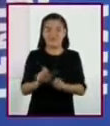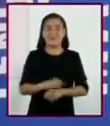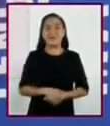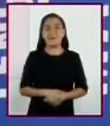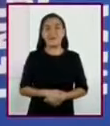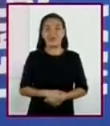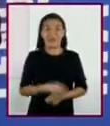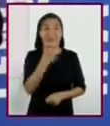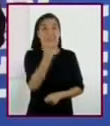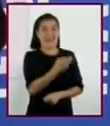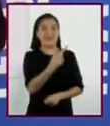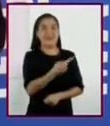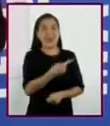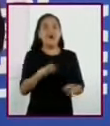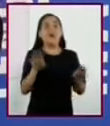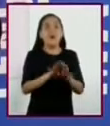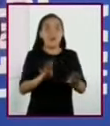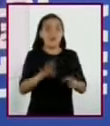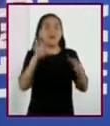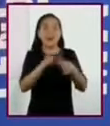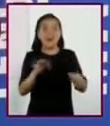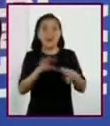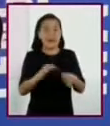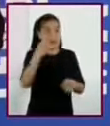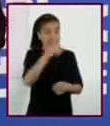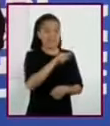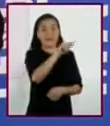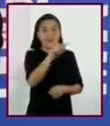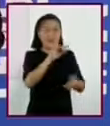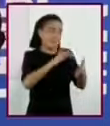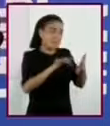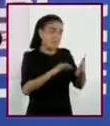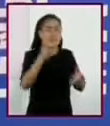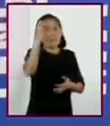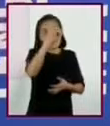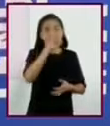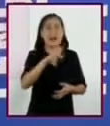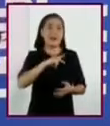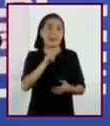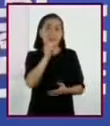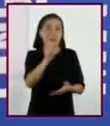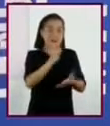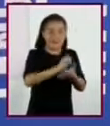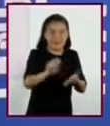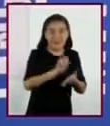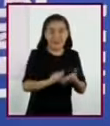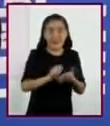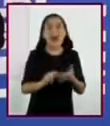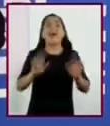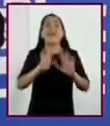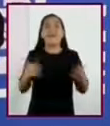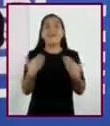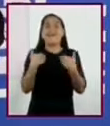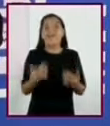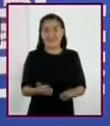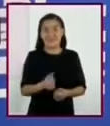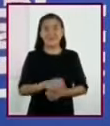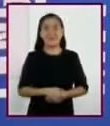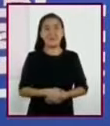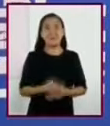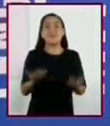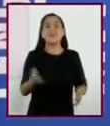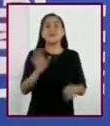De esta manera, al leer tus propias palabras, podrás hacer más cercano y comprensible el escrito,